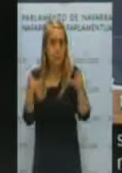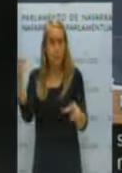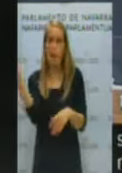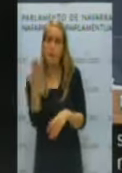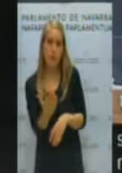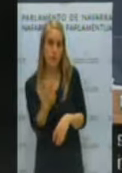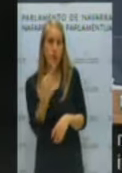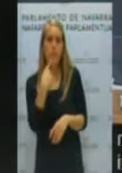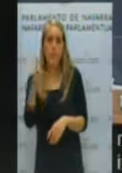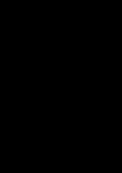afectados por su mala gestión. Muchas gracias.